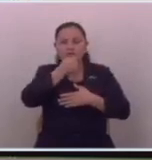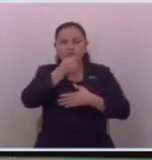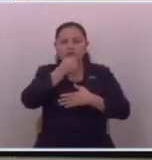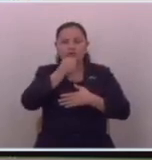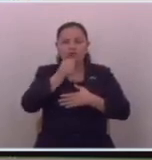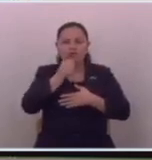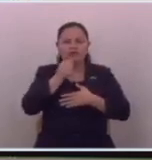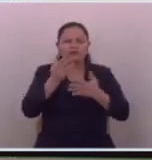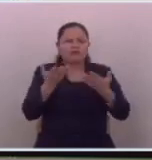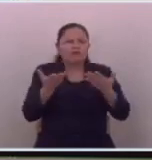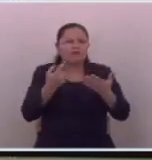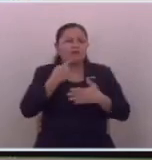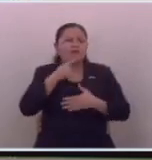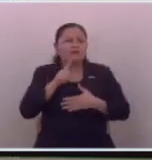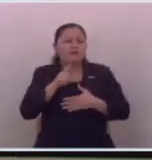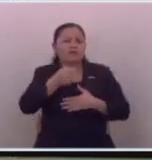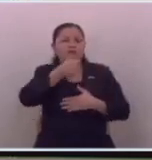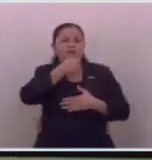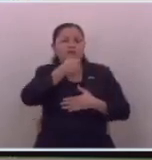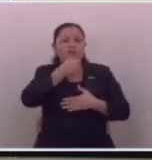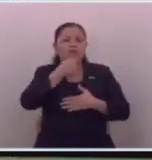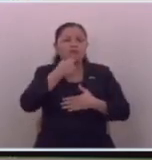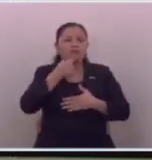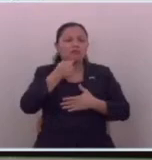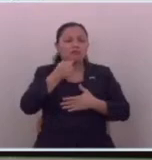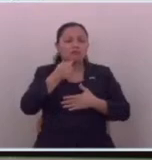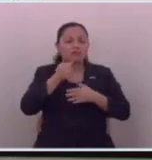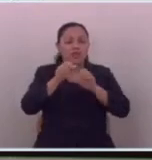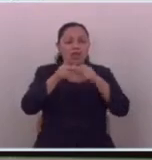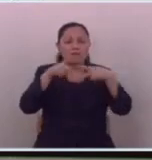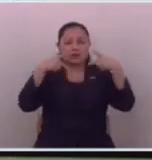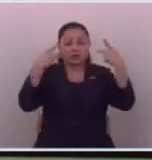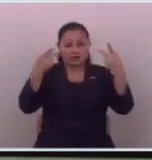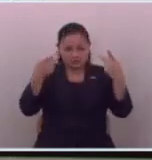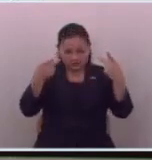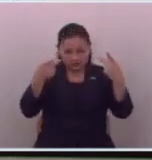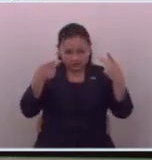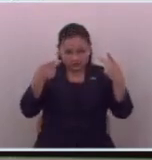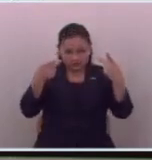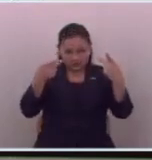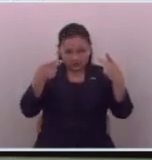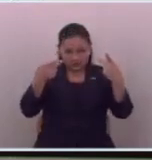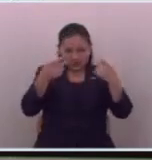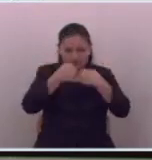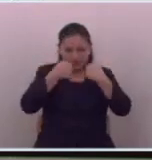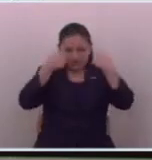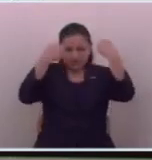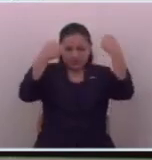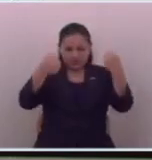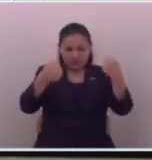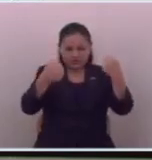y los reportes de quien de la prensa gráfica o del diario de hoy